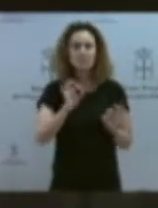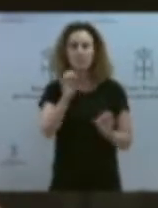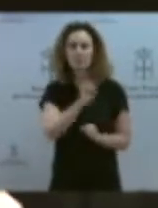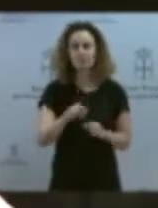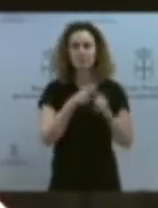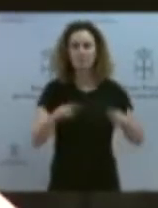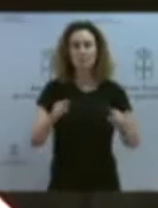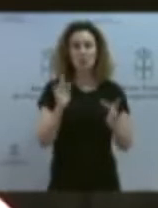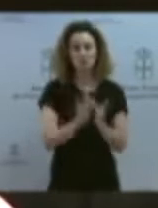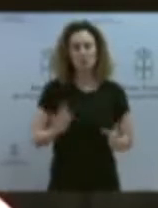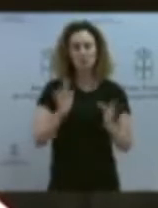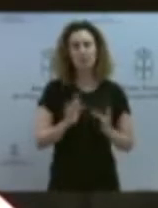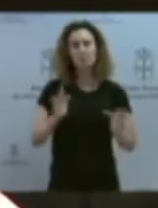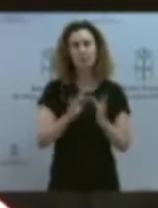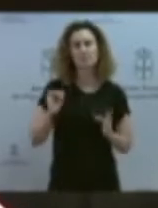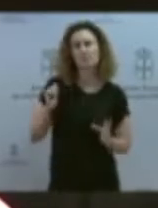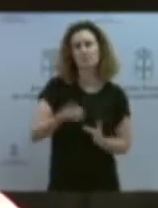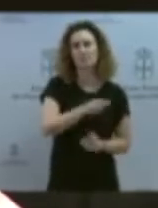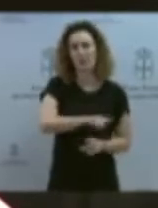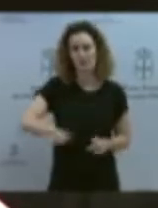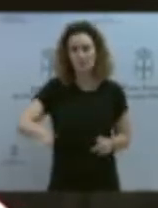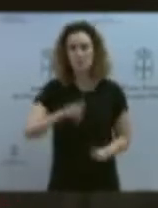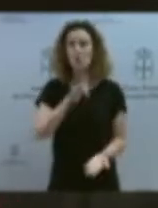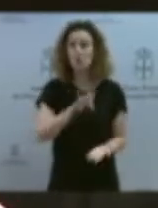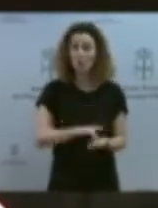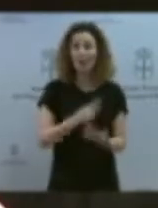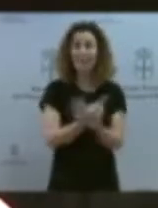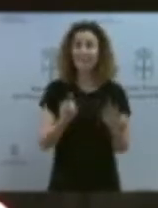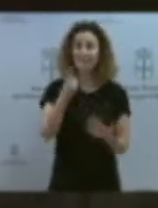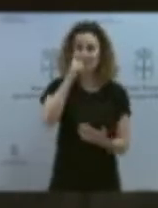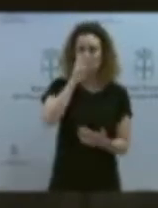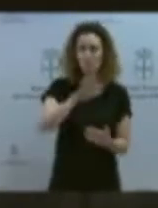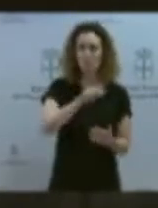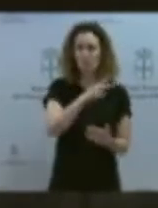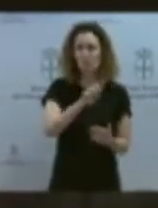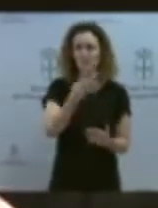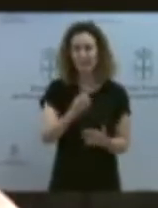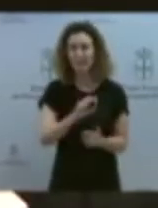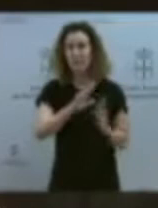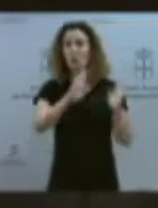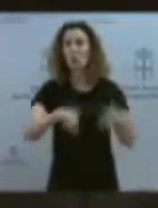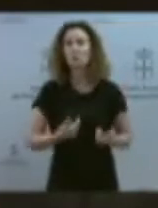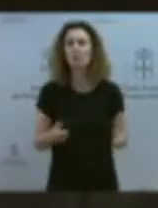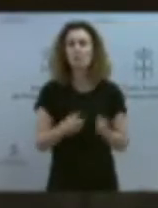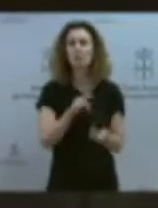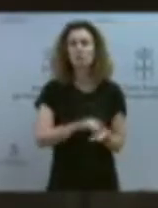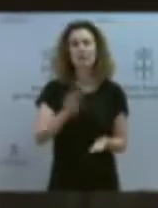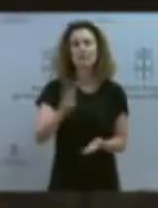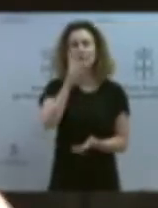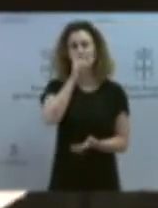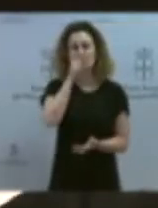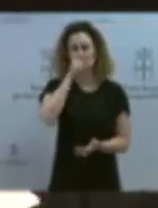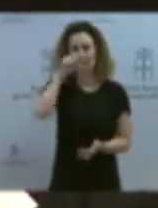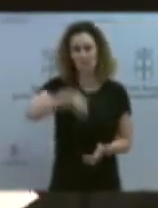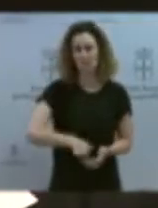desenvolviéndose desde el 16 de junio del 2020 y justo la última reunión fue el 3 de junio de este año. Nesta última reunión, la que